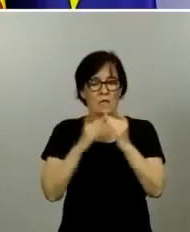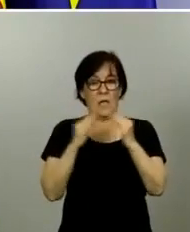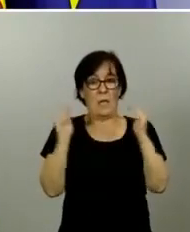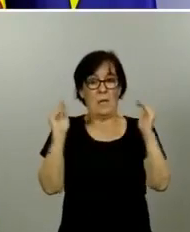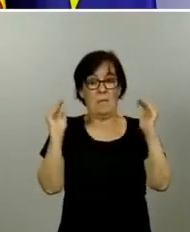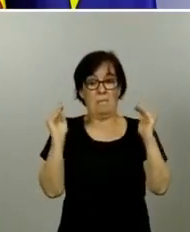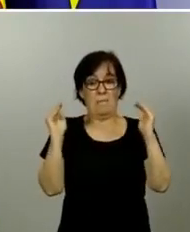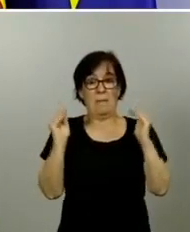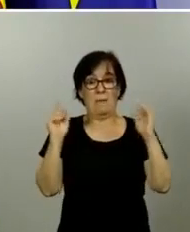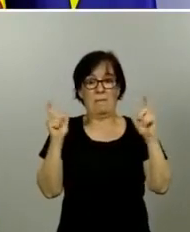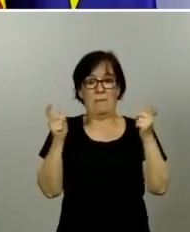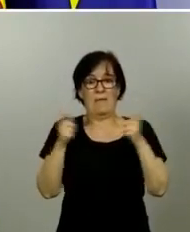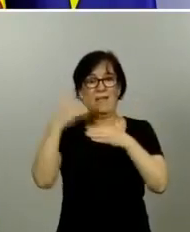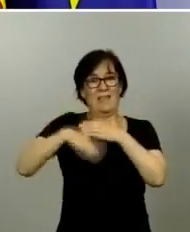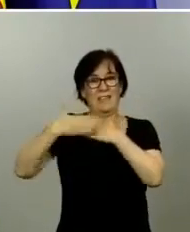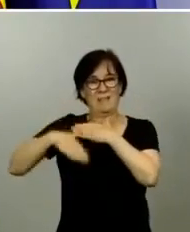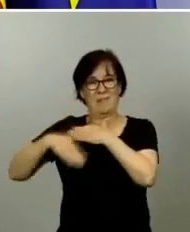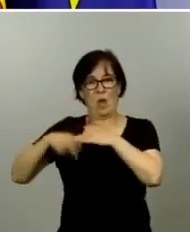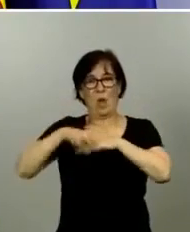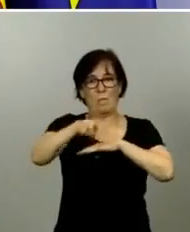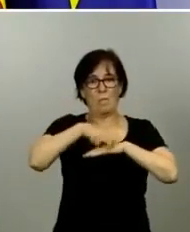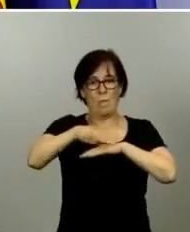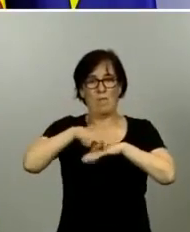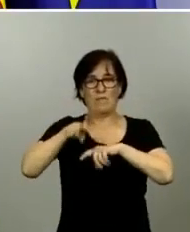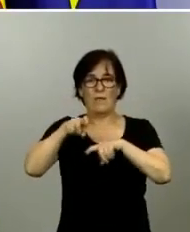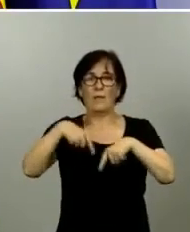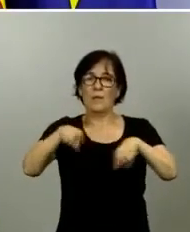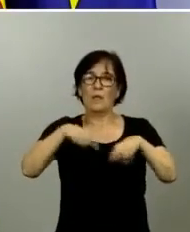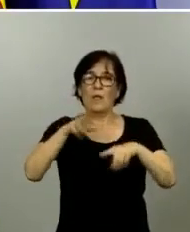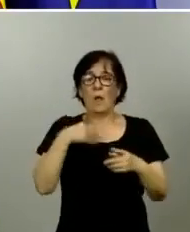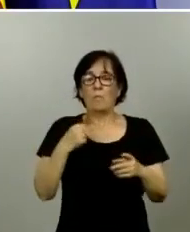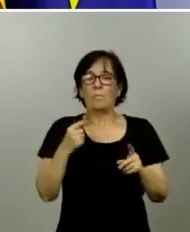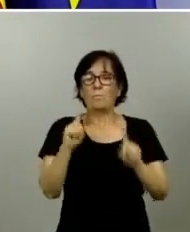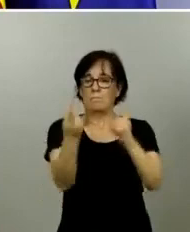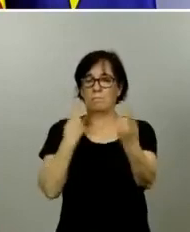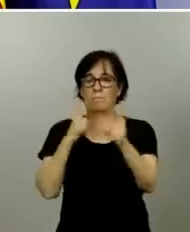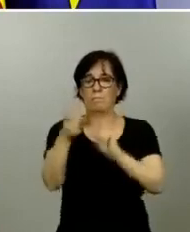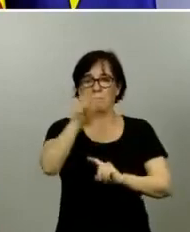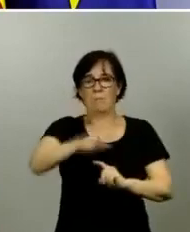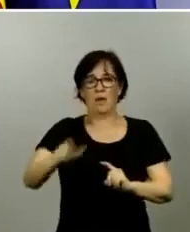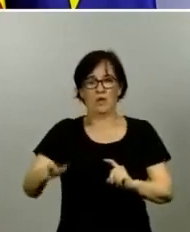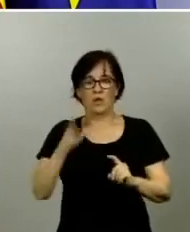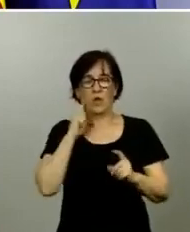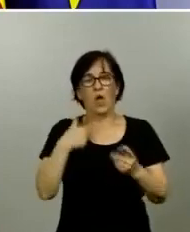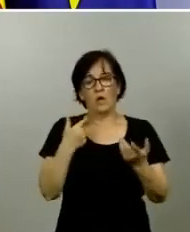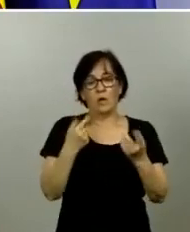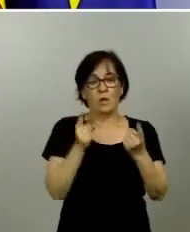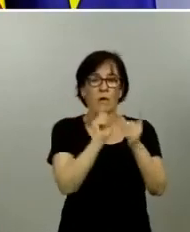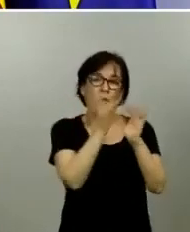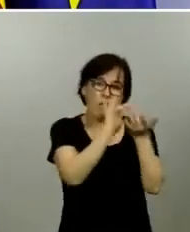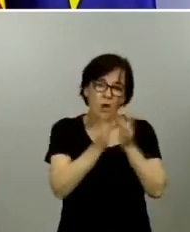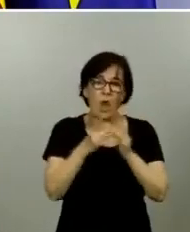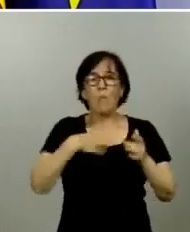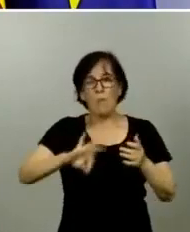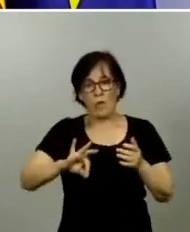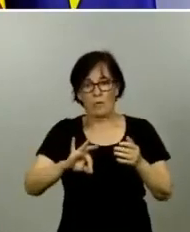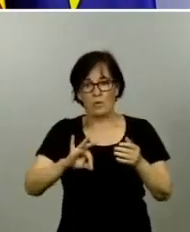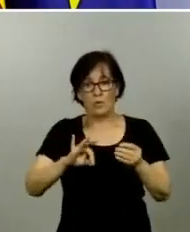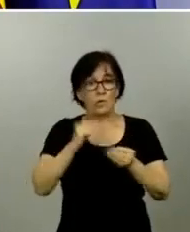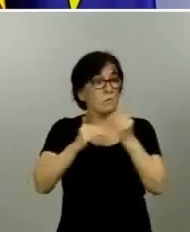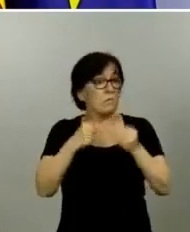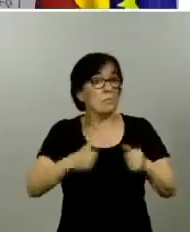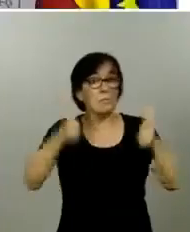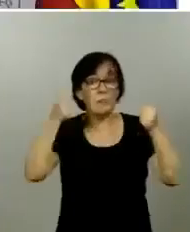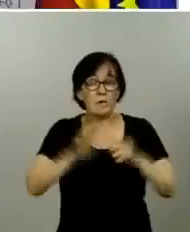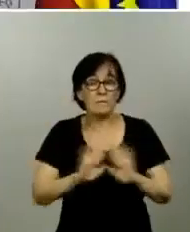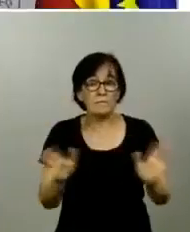restricciones de la movilidad con personas con las que nos crucemos, con las que estemos o con las que nos podamos mover. Y sin nada más, ministro.